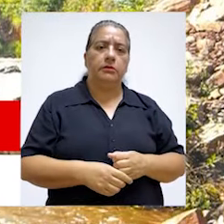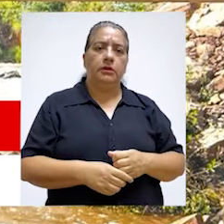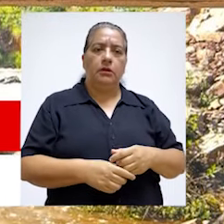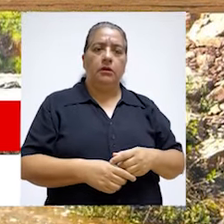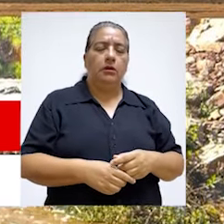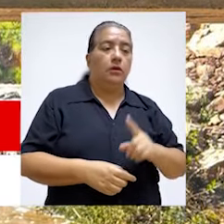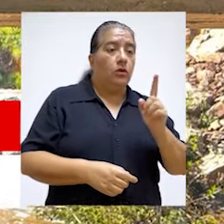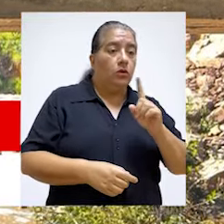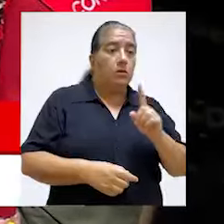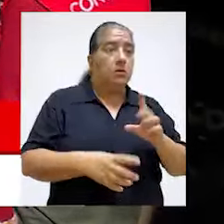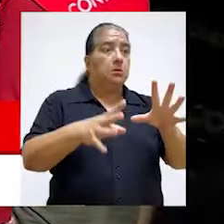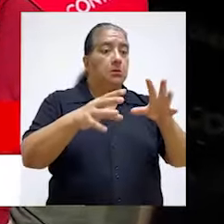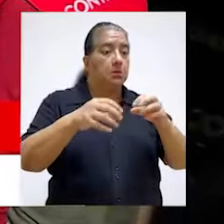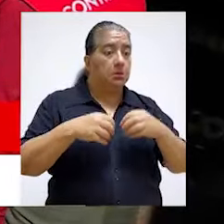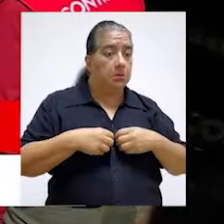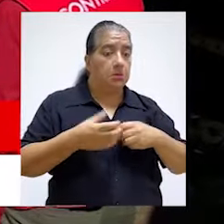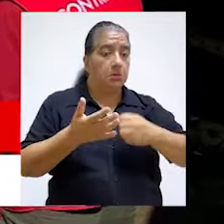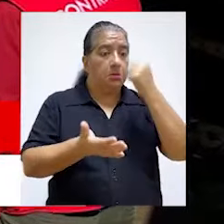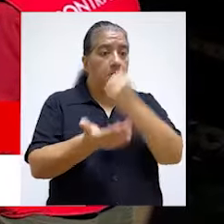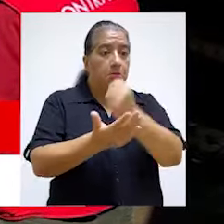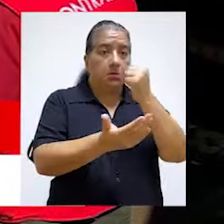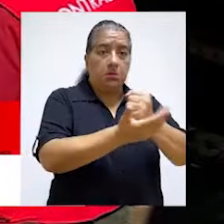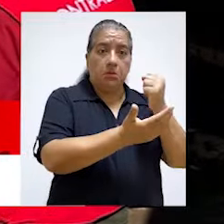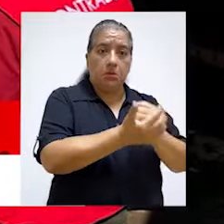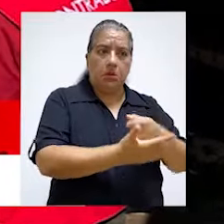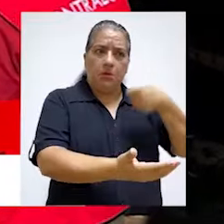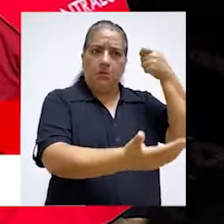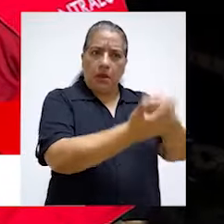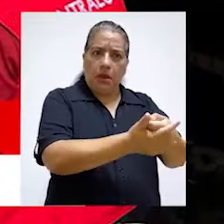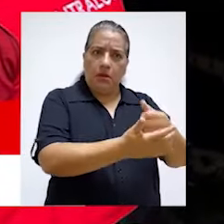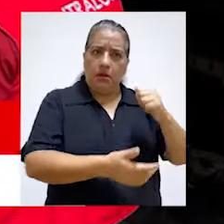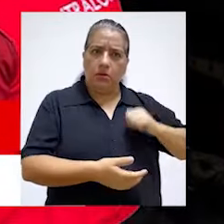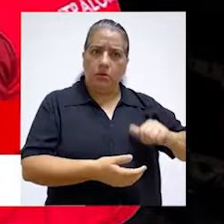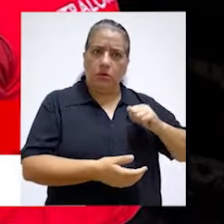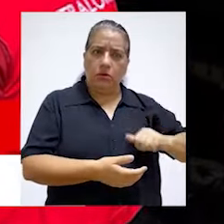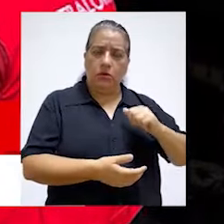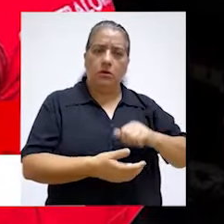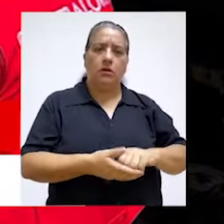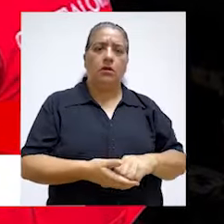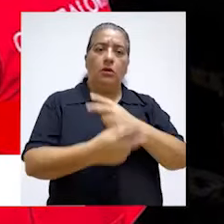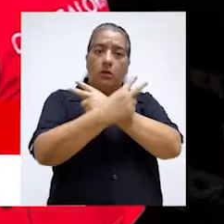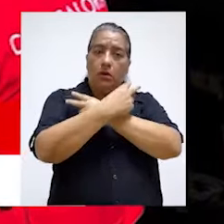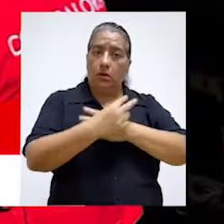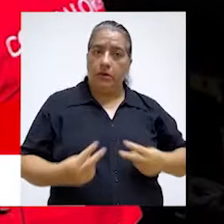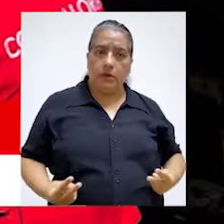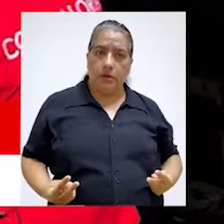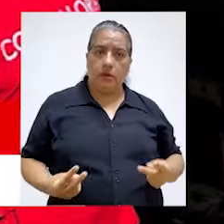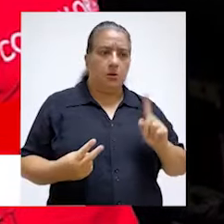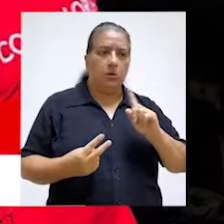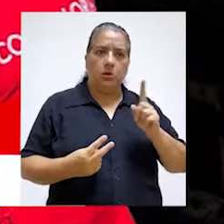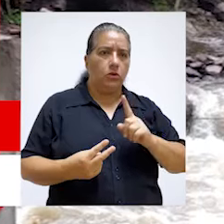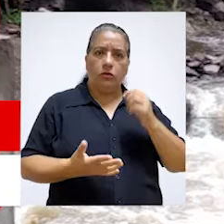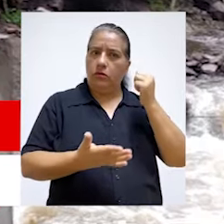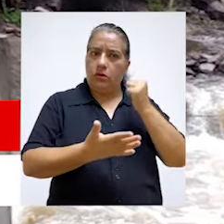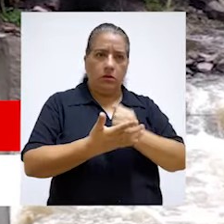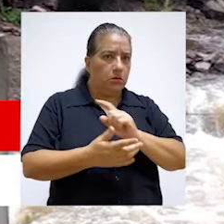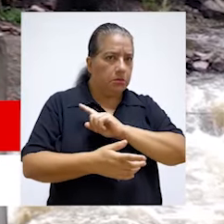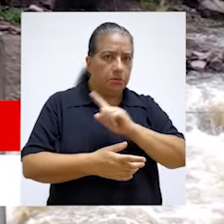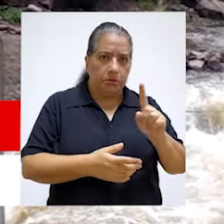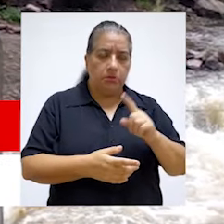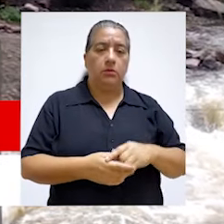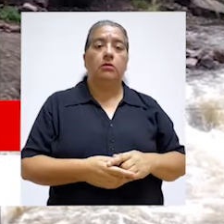como el reconocimiento de prestaciones que no corresponden debido a que fueron aprobadas y pagadas por la Municipalidad Provincial de